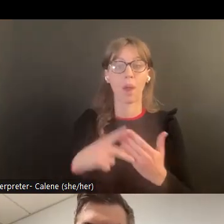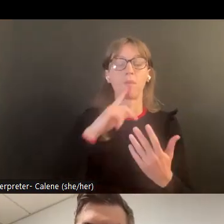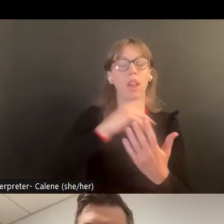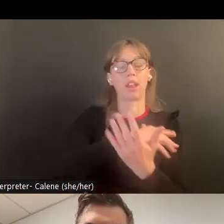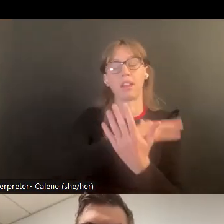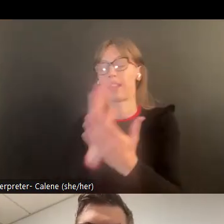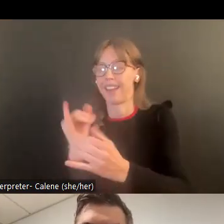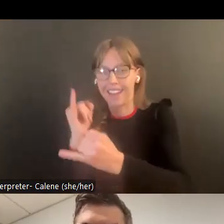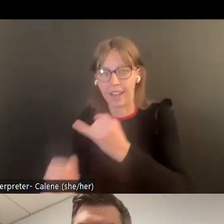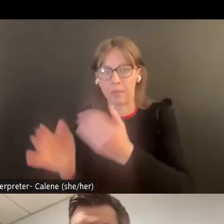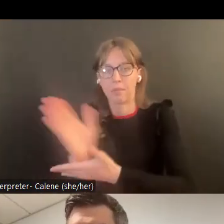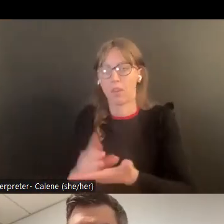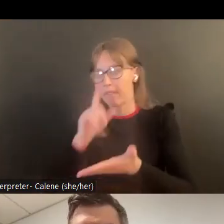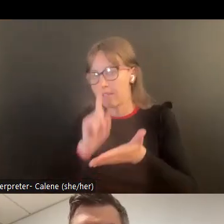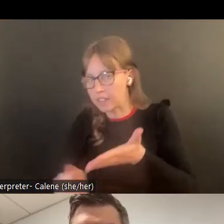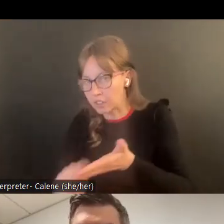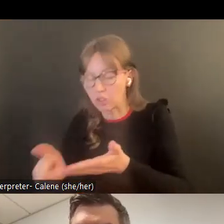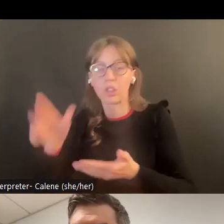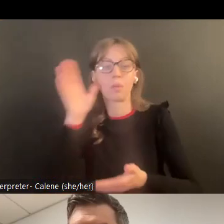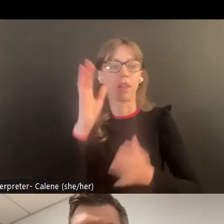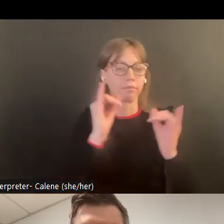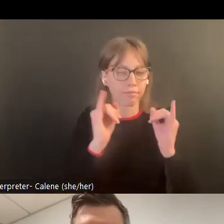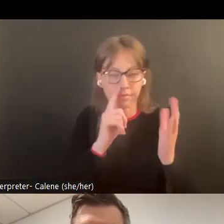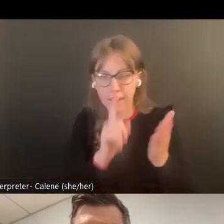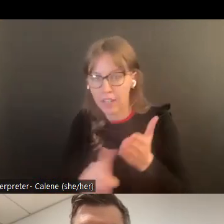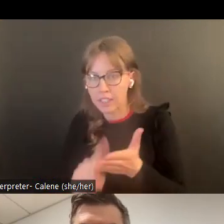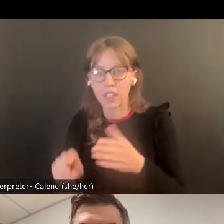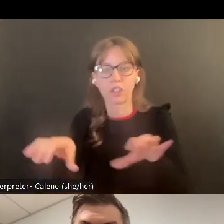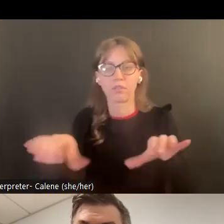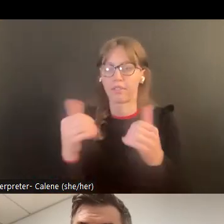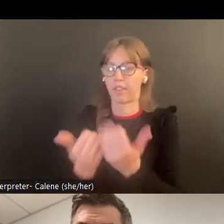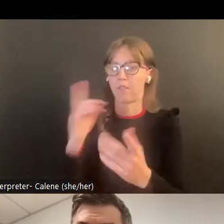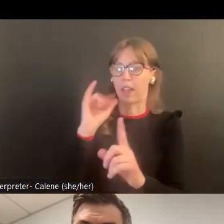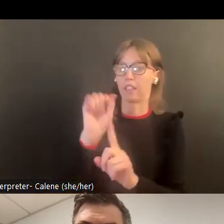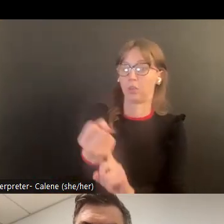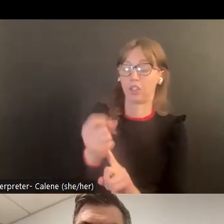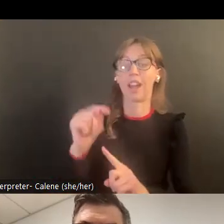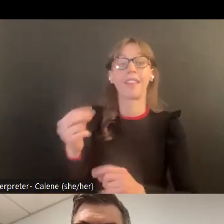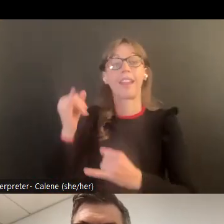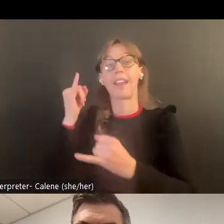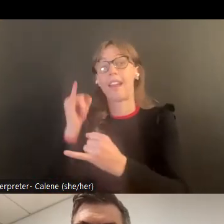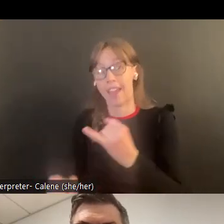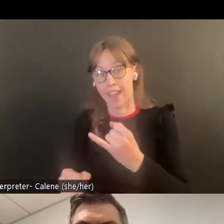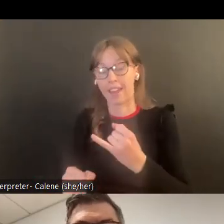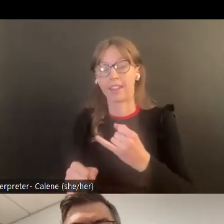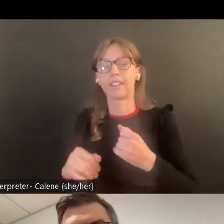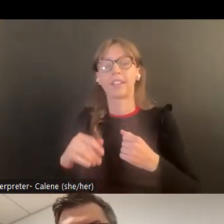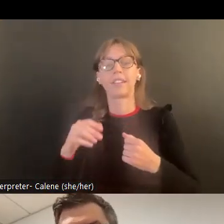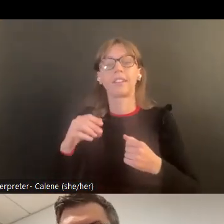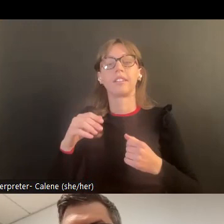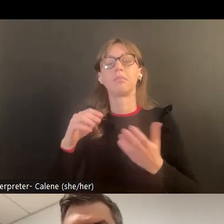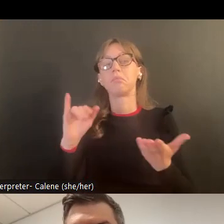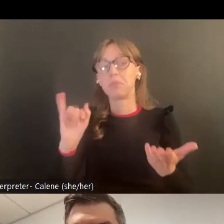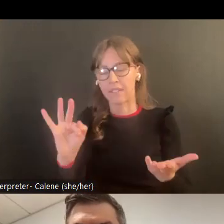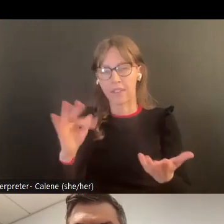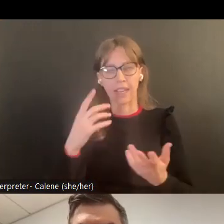El LAP, el programa LAP está hecho para hacer el final del programa de investigación. Entonces, al final,